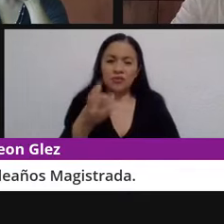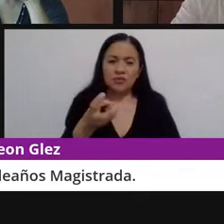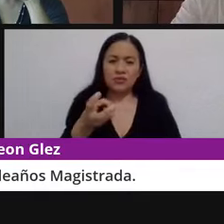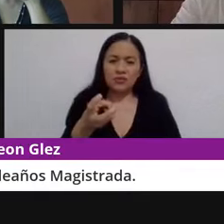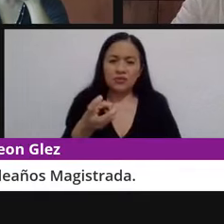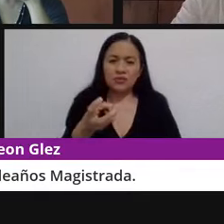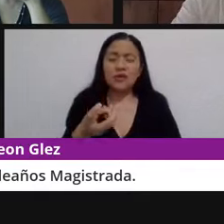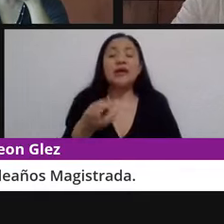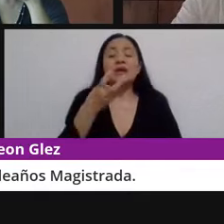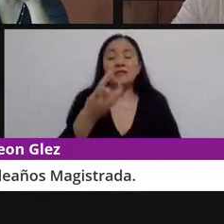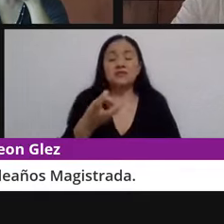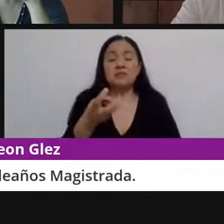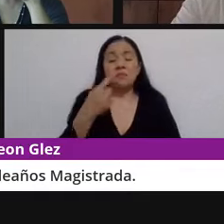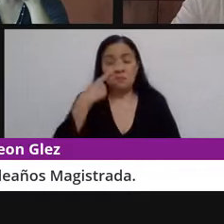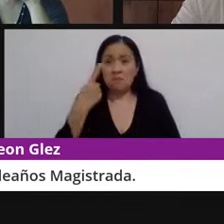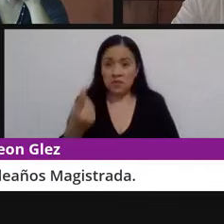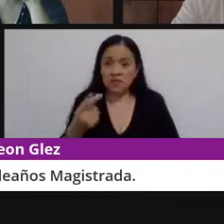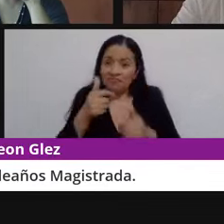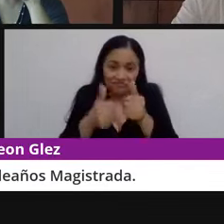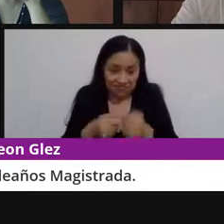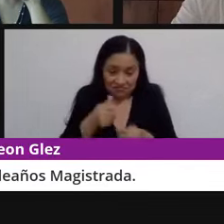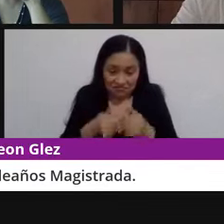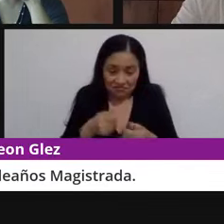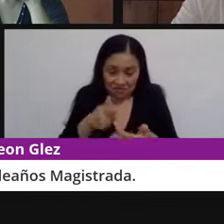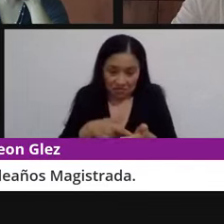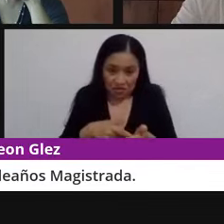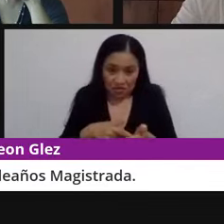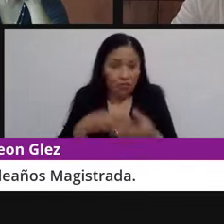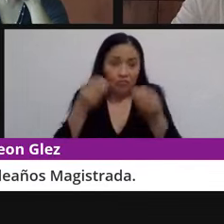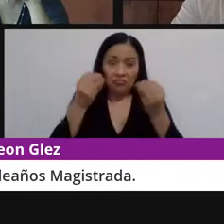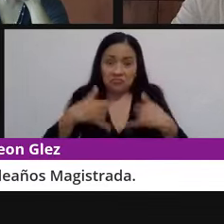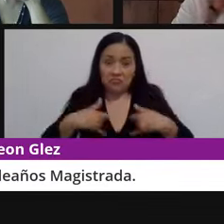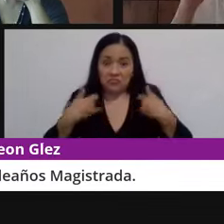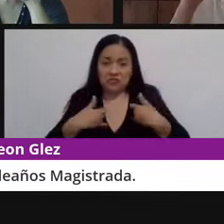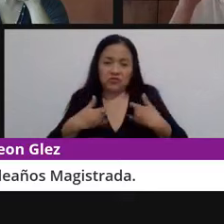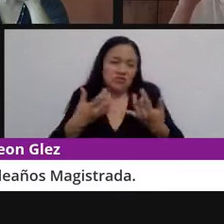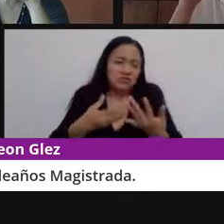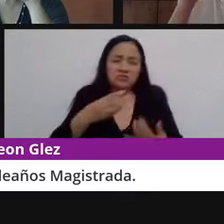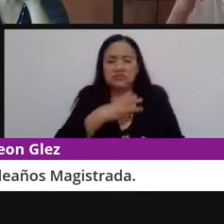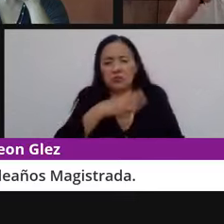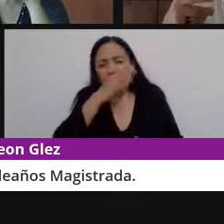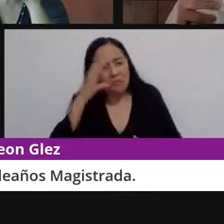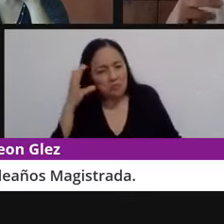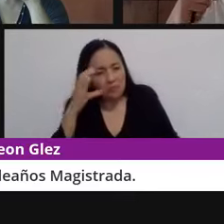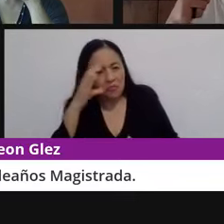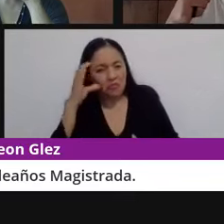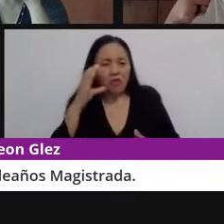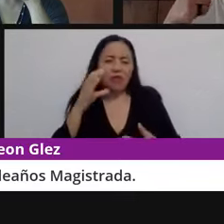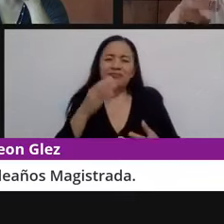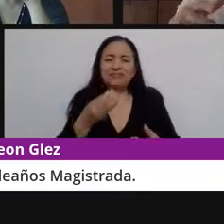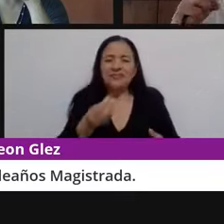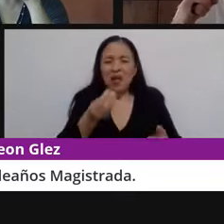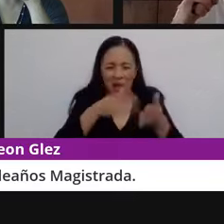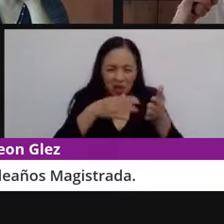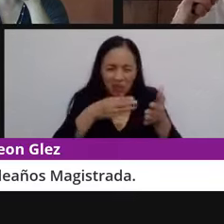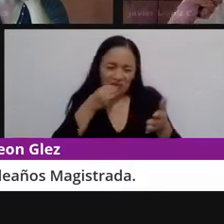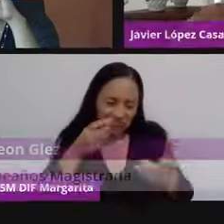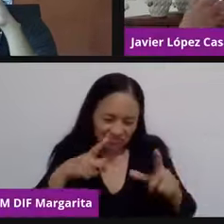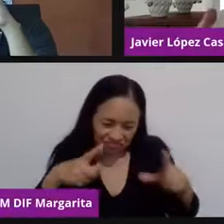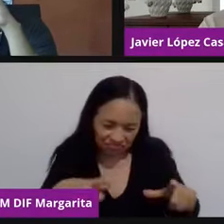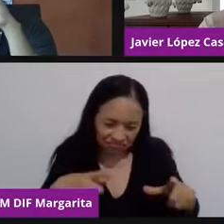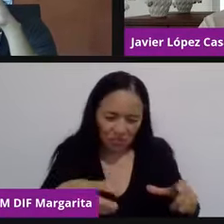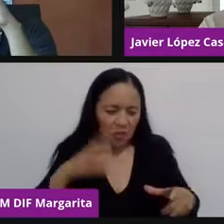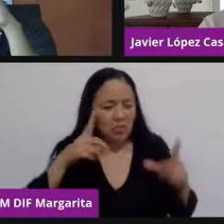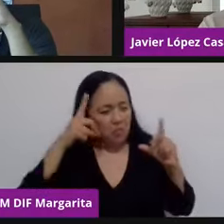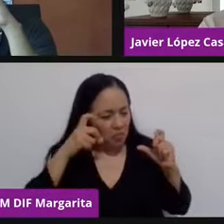dispositivo al cual la mayoría de los jóvenes decide fotografiar el plato antes de que me lo coma, el plato mientras me lo